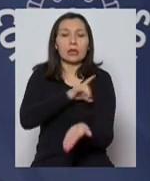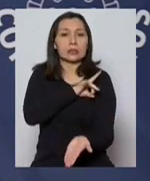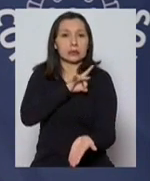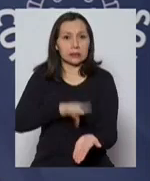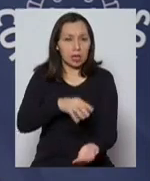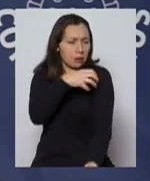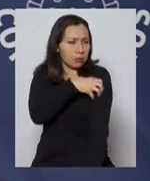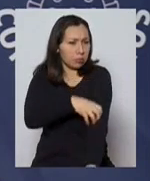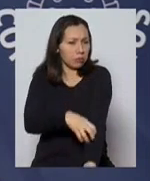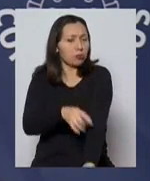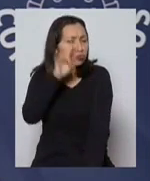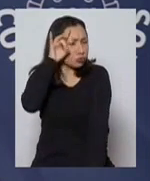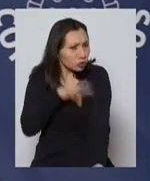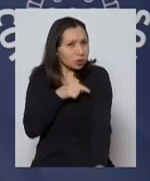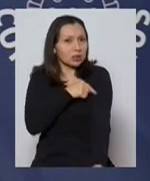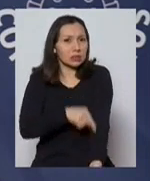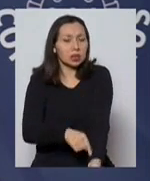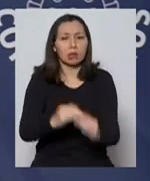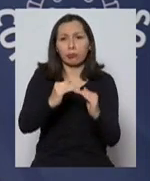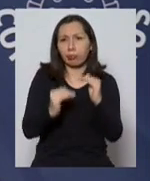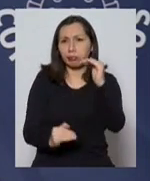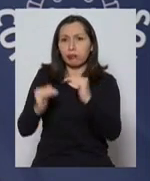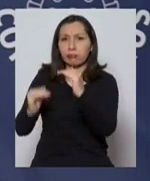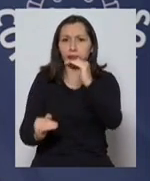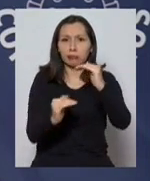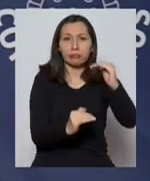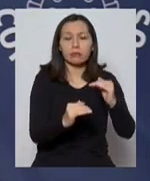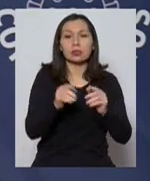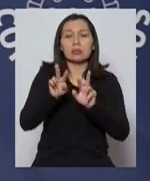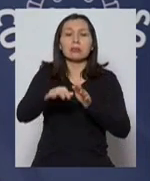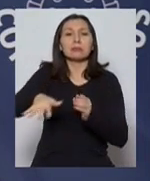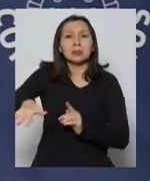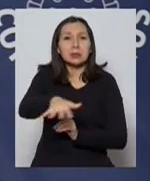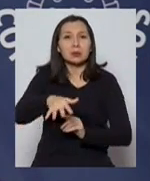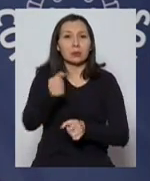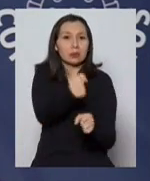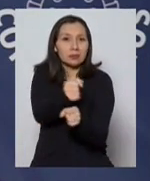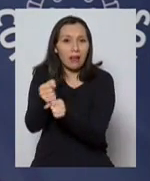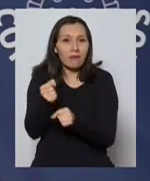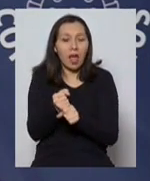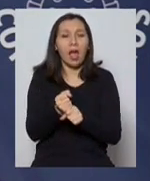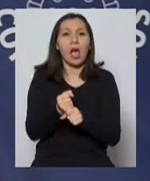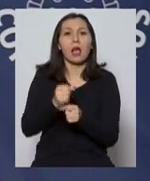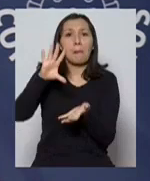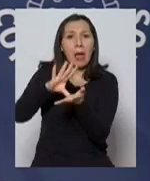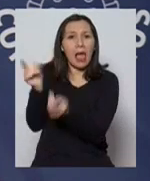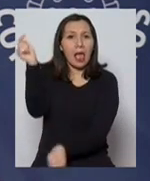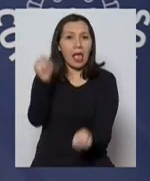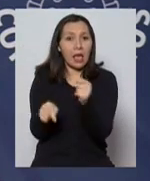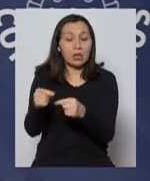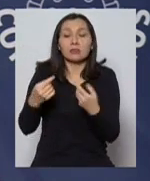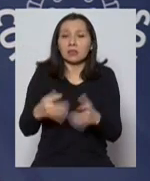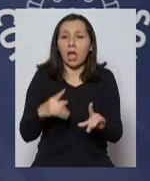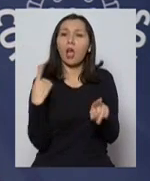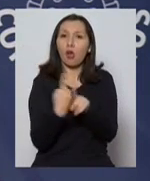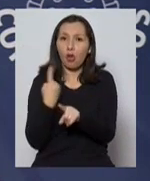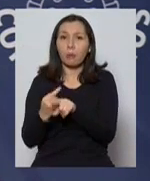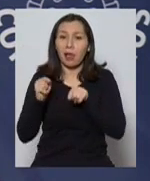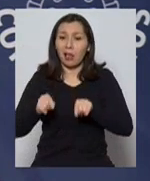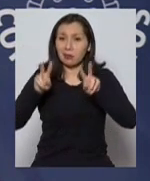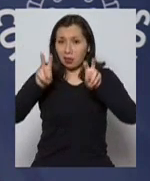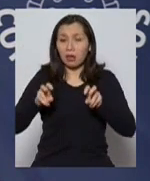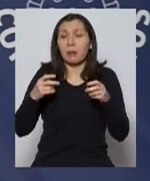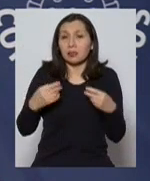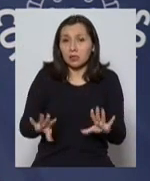de su situación de inequidad, de la situación de empleo, de la situación de migrantes, y hemos conversado sobre estos temas